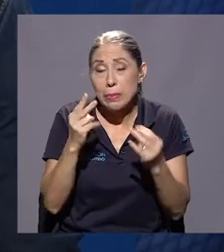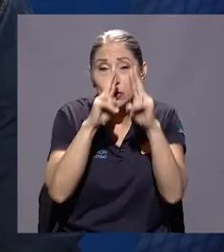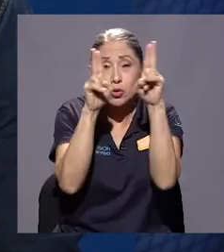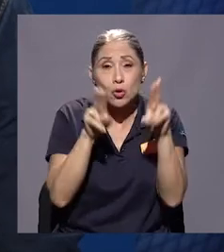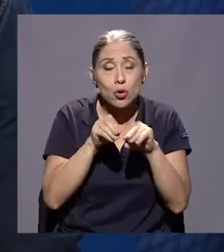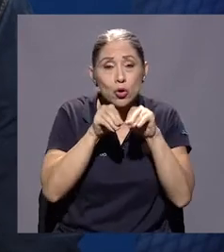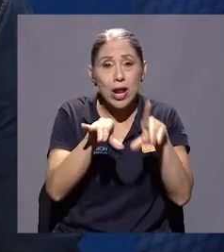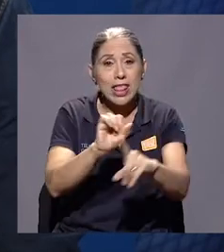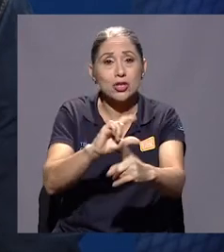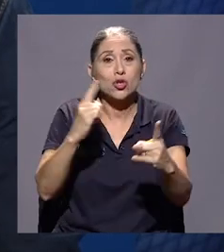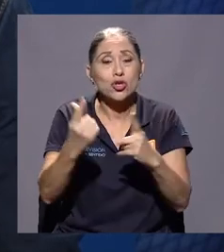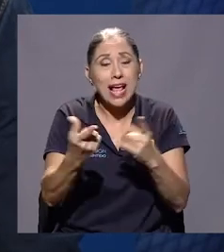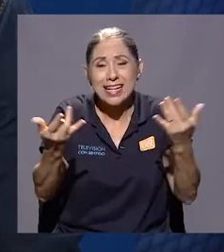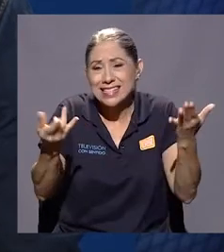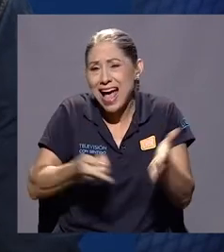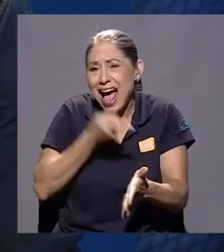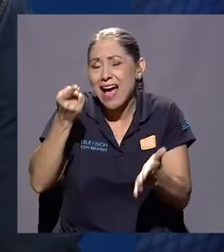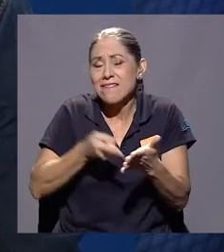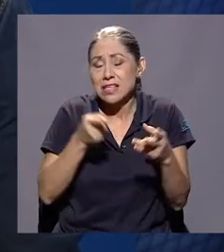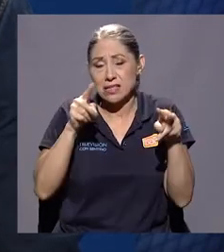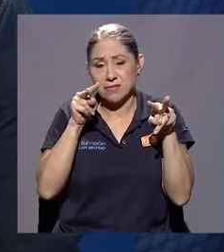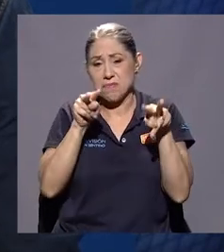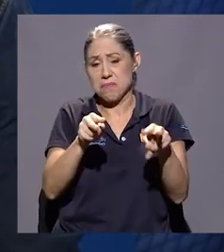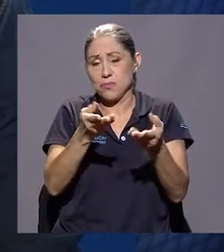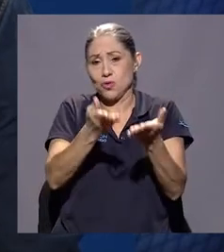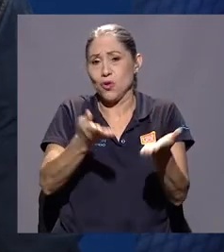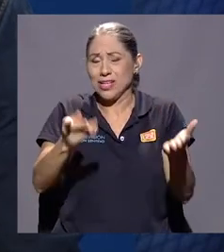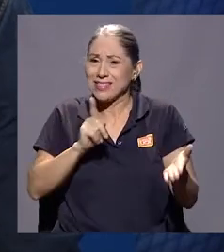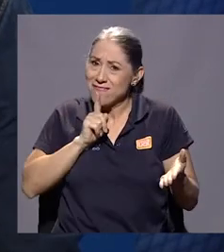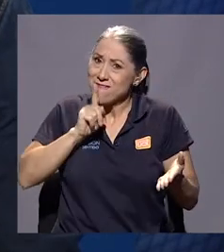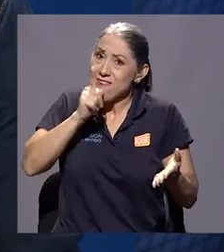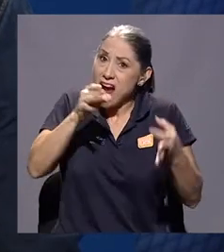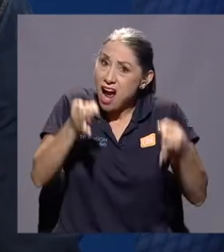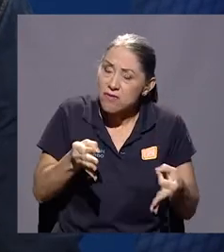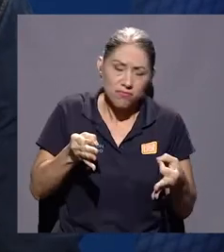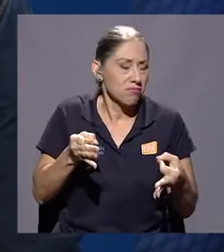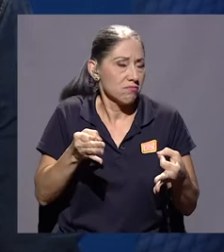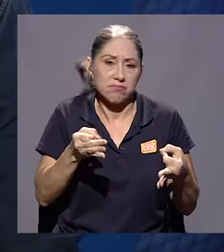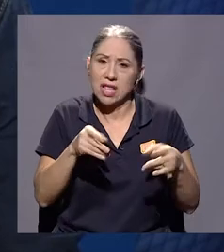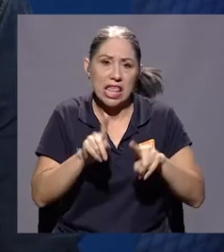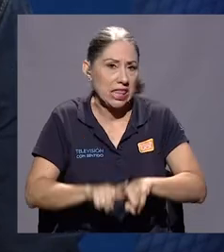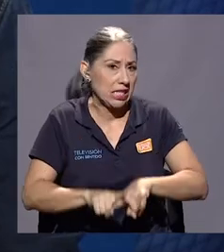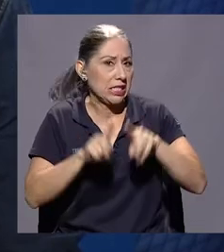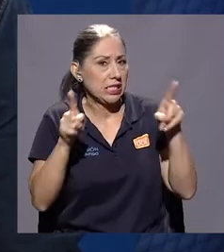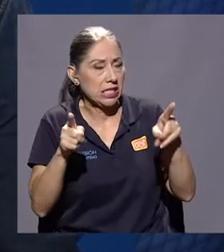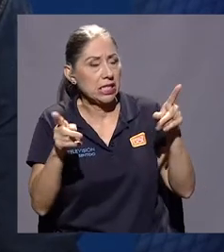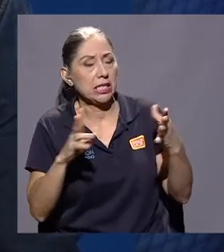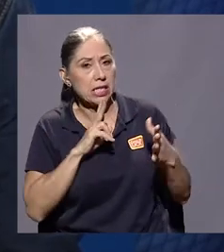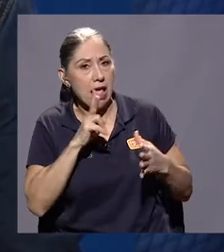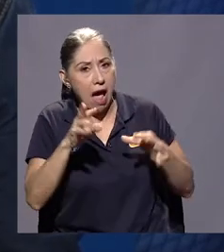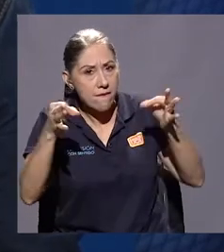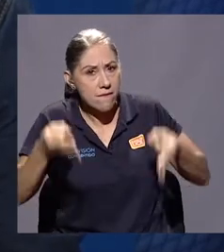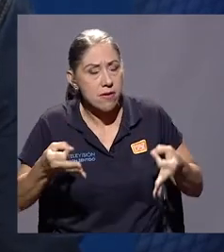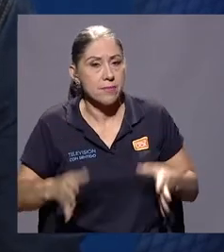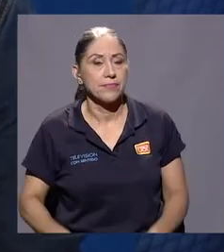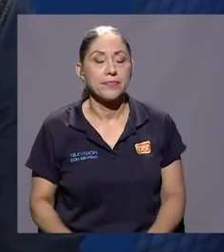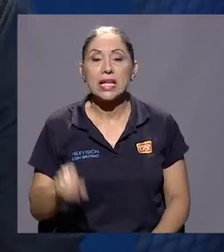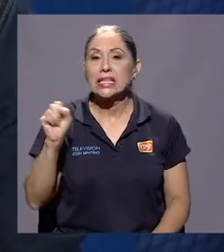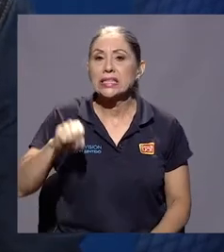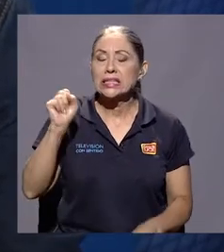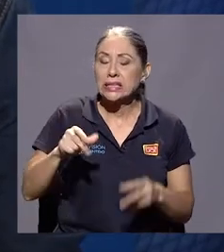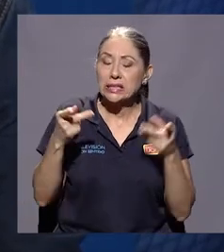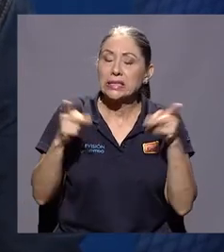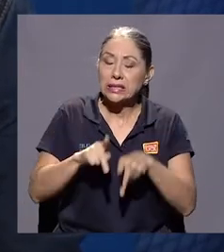una realidad a veces que es tan distinta a la que realmente tenemos. No, no, es cierto, totalmente,